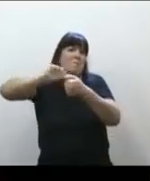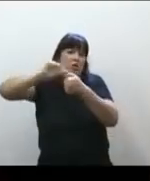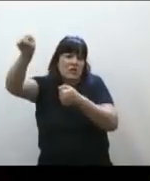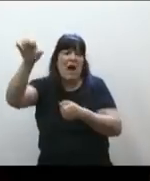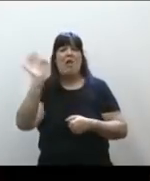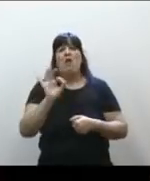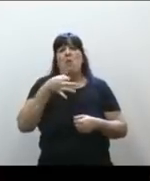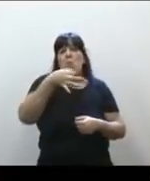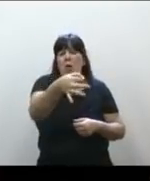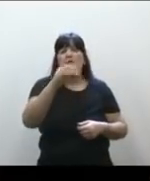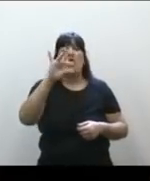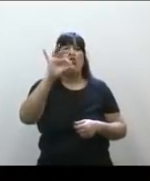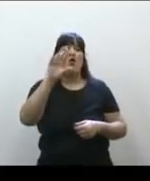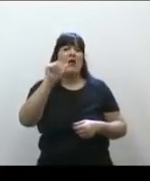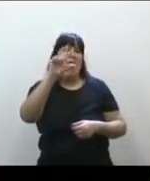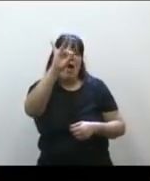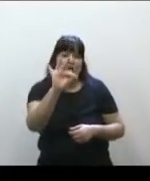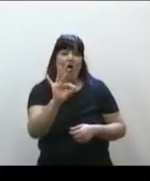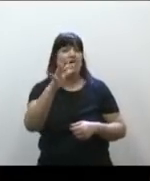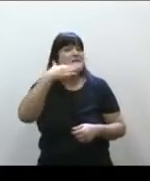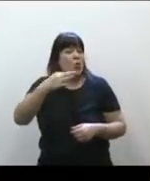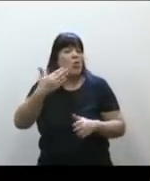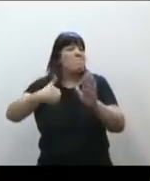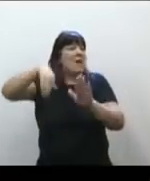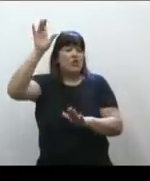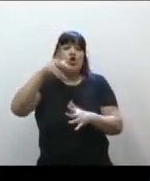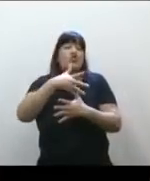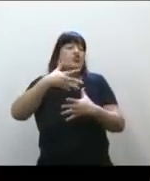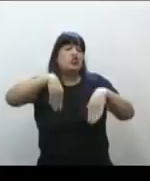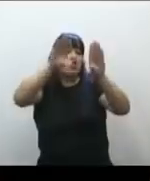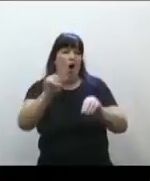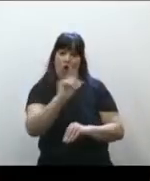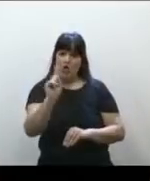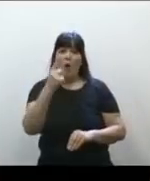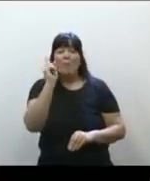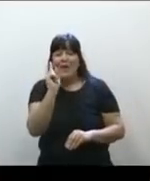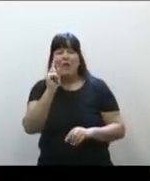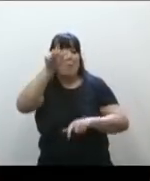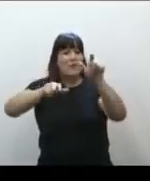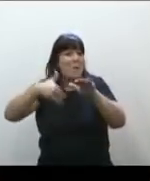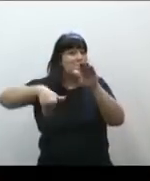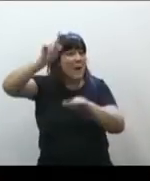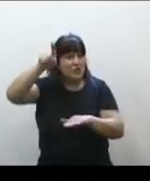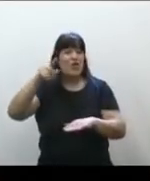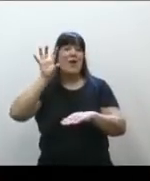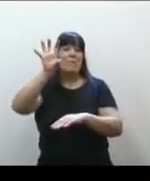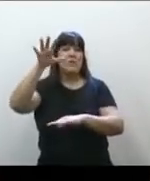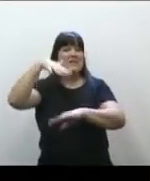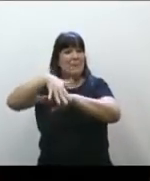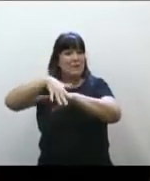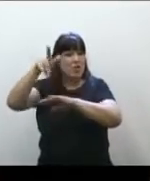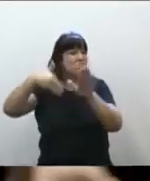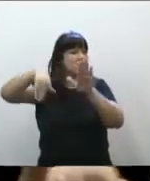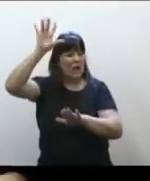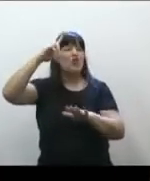Dorado, mayoritariamente, no todos, pero mayoritariamente los misioneros están